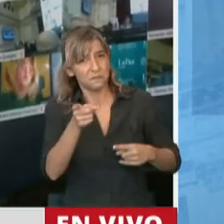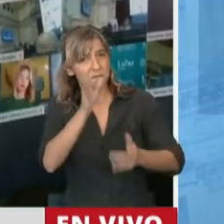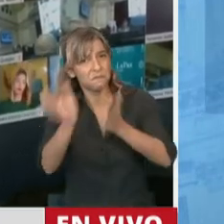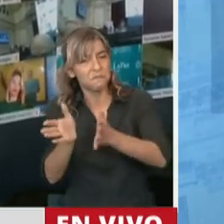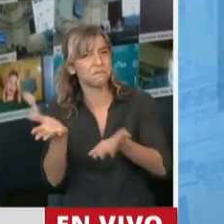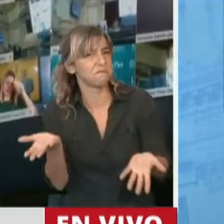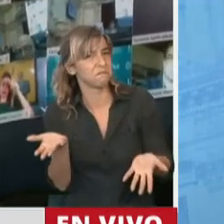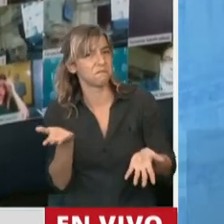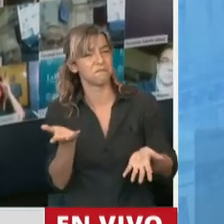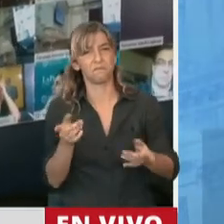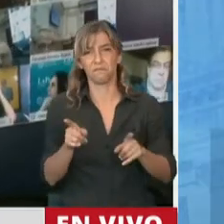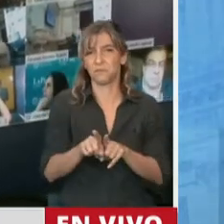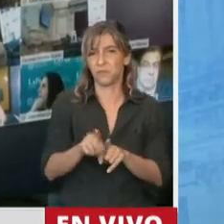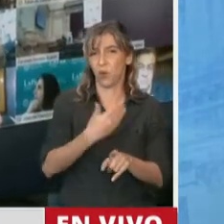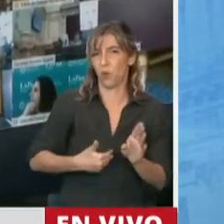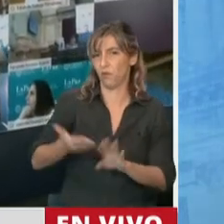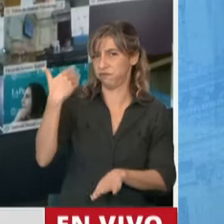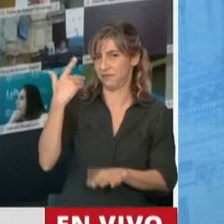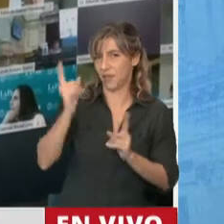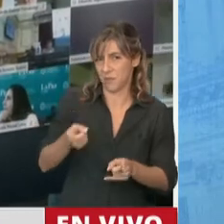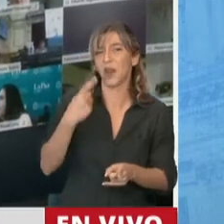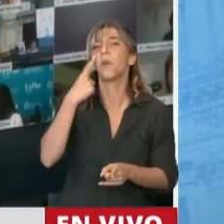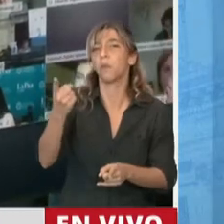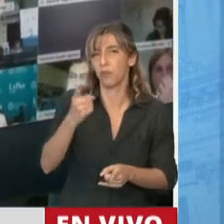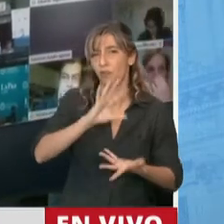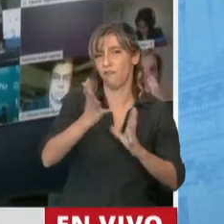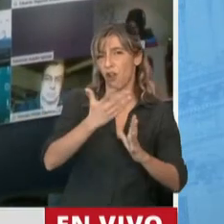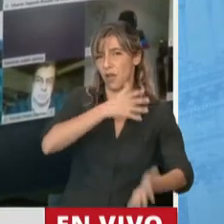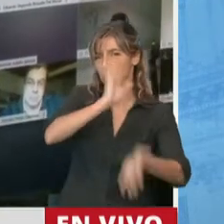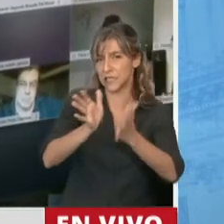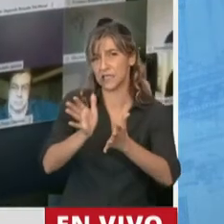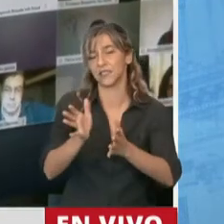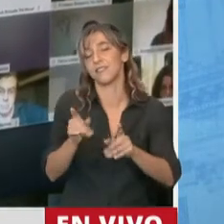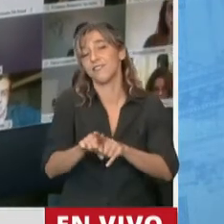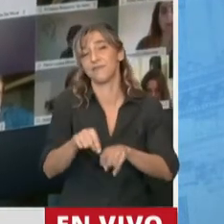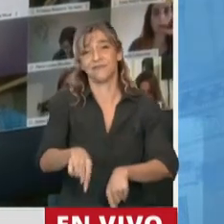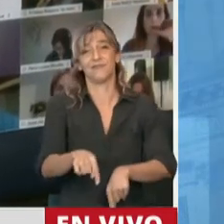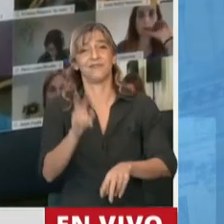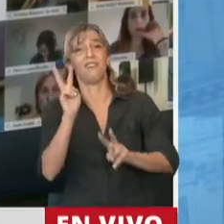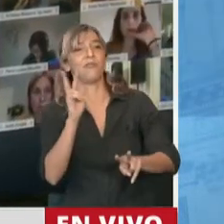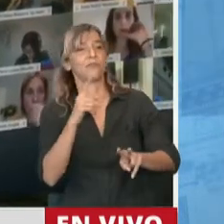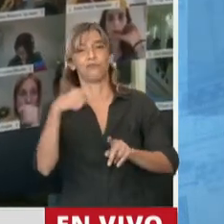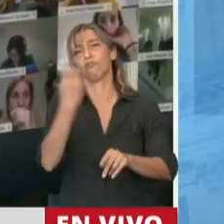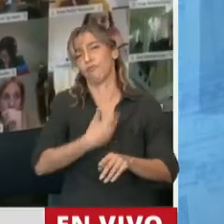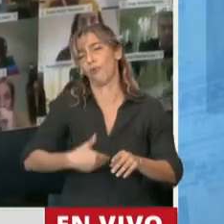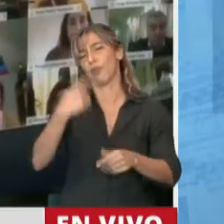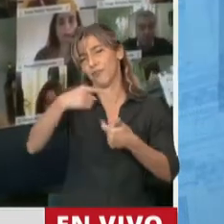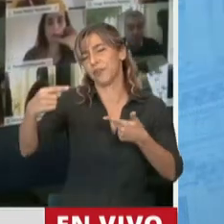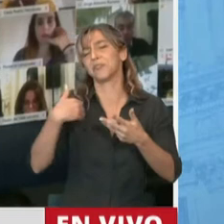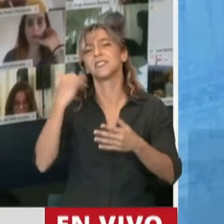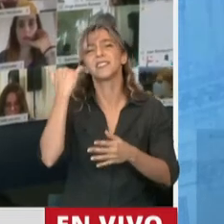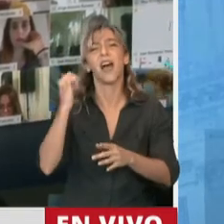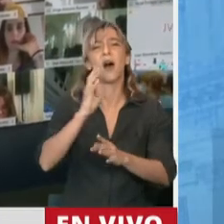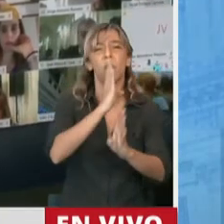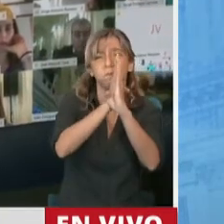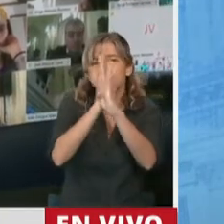opositores, inclusive miembros de la propia fuerza gobernante y también que el espionaje que hemos visto en otros gobiernos, bueno, en